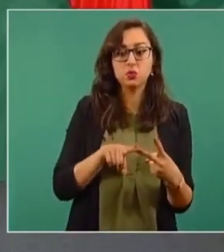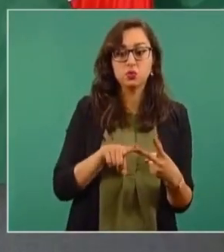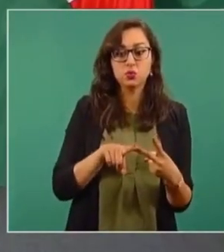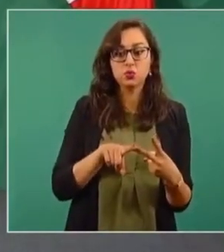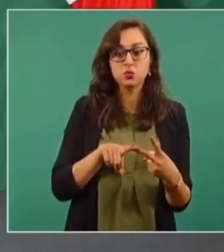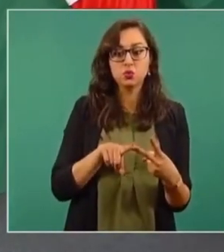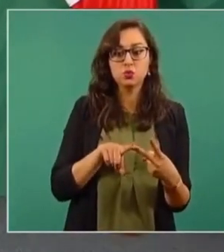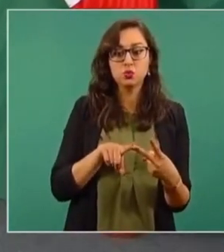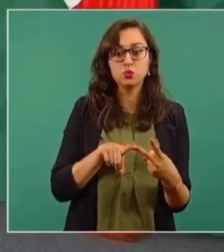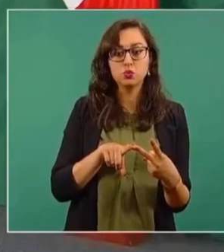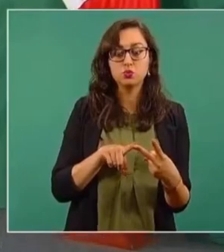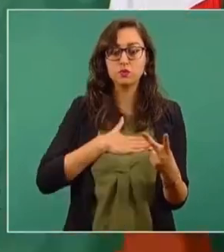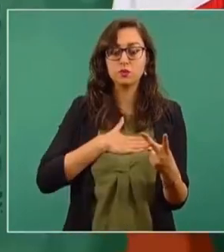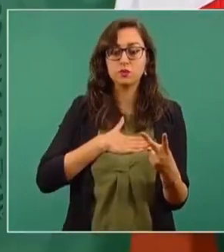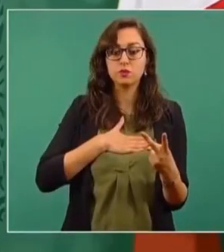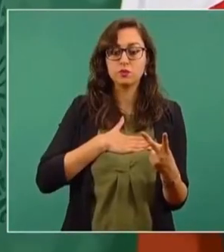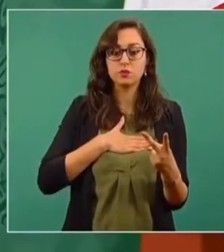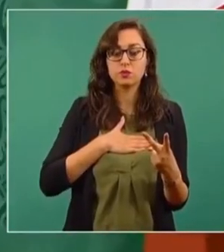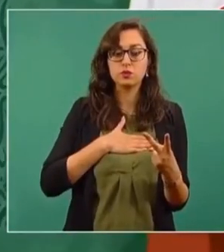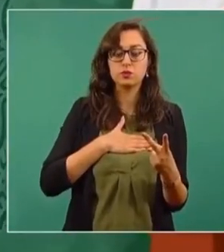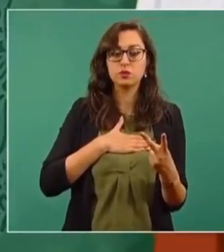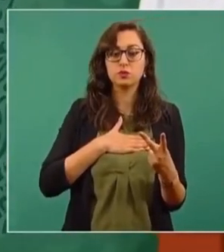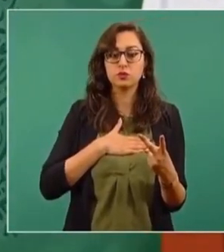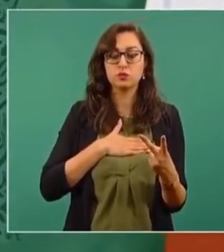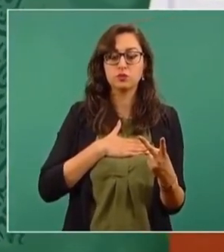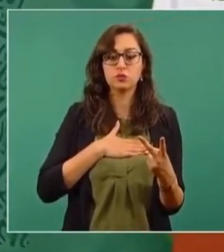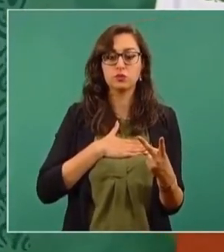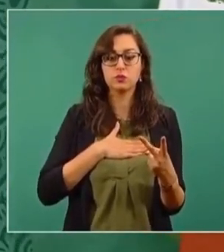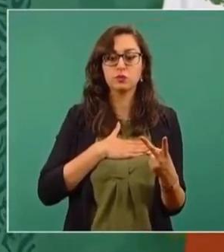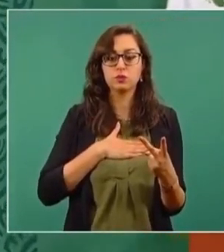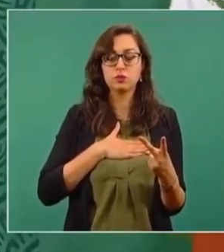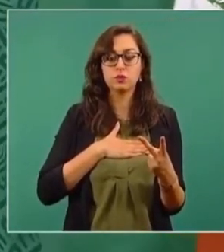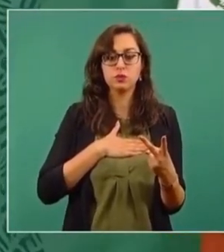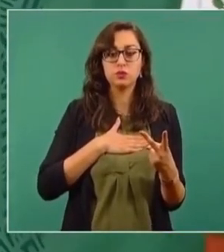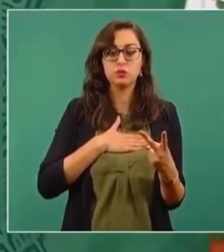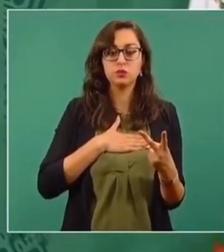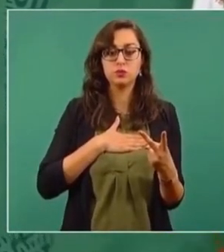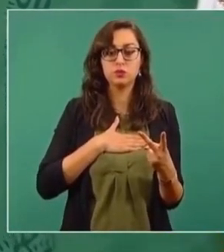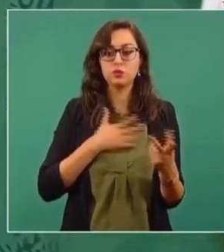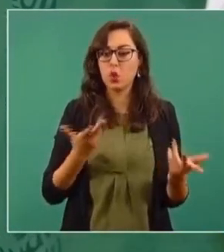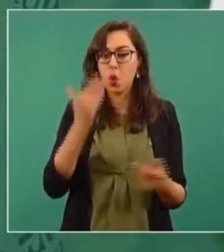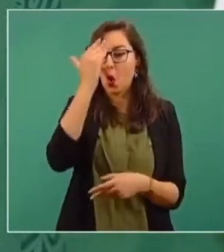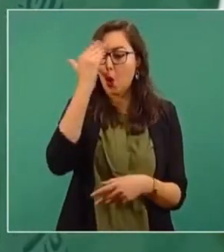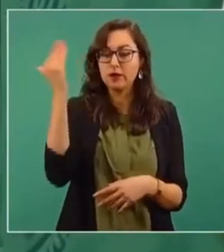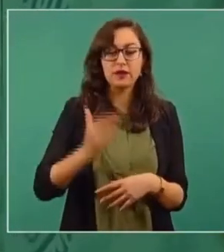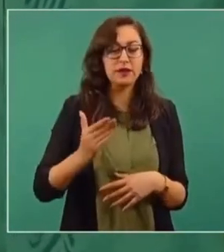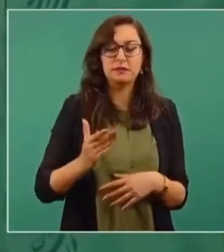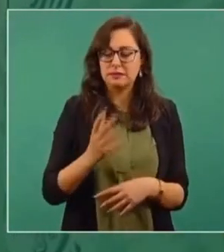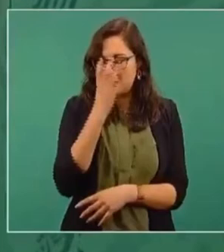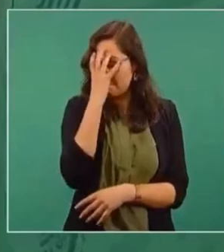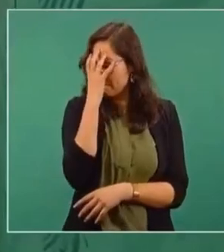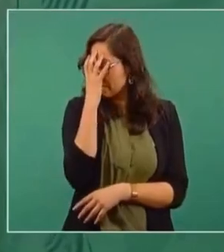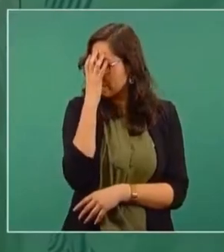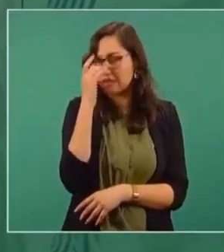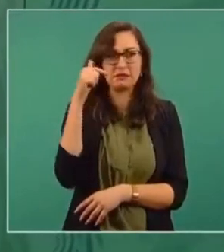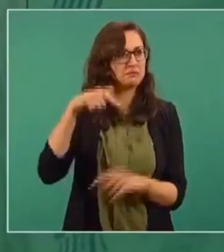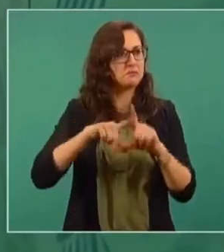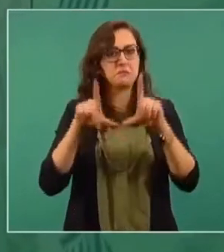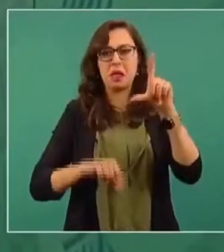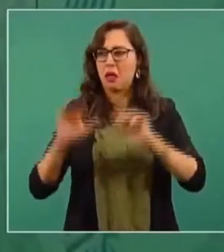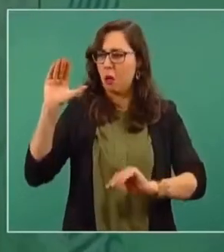Segundo, justicia, que no haya la vergonzosa desigualdad que existe en nuestro país.